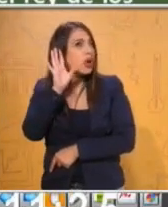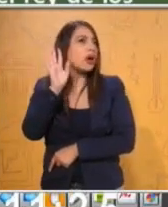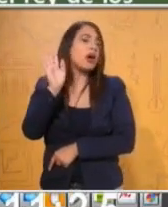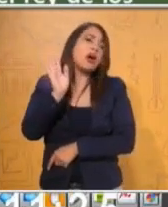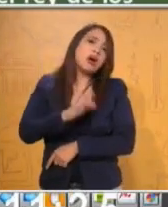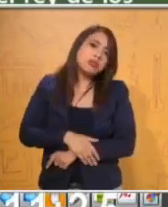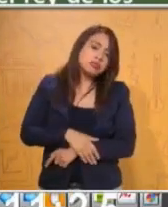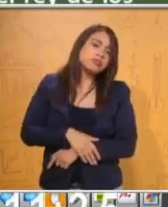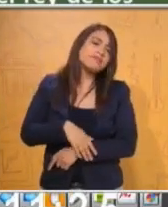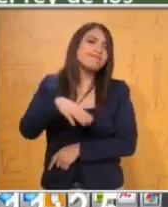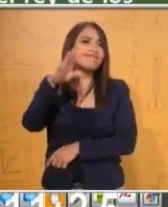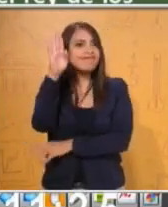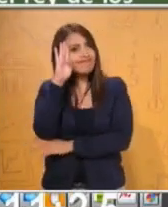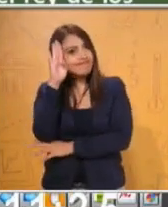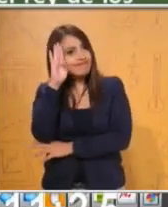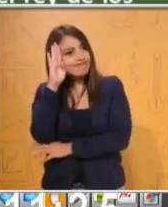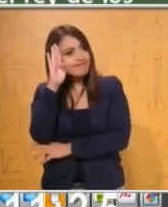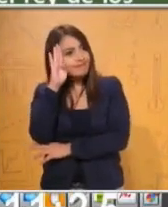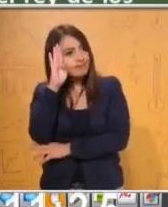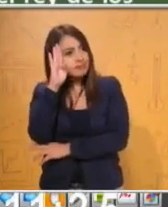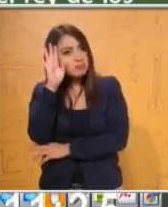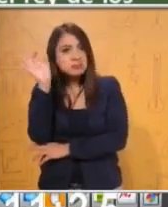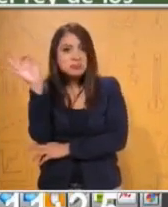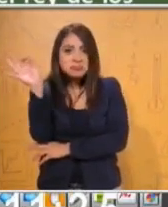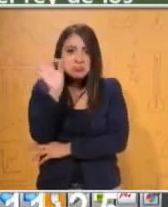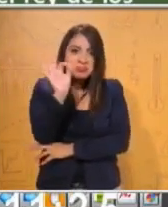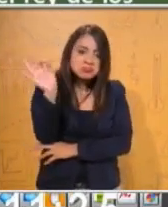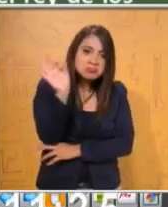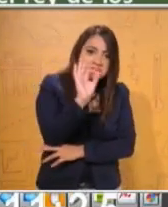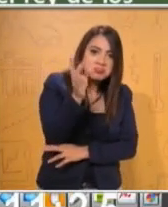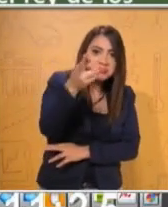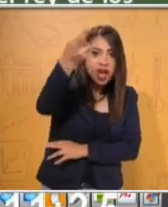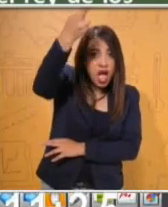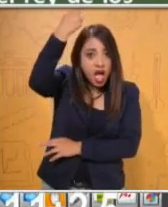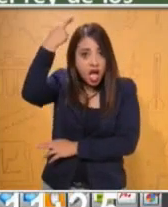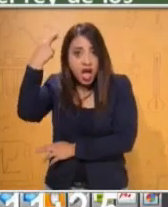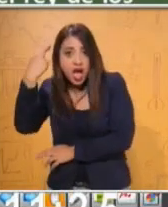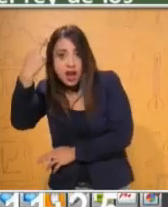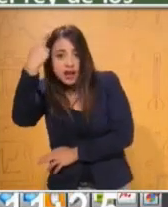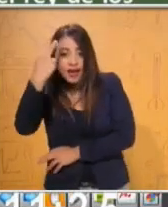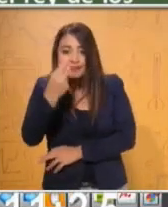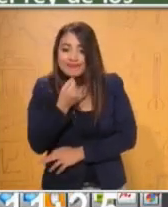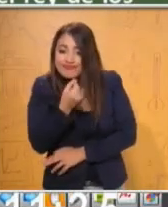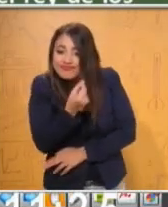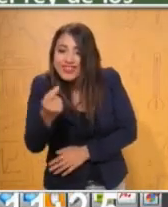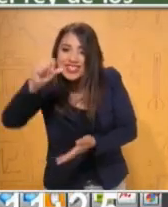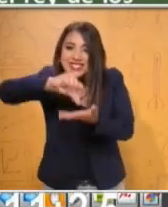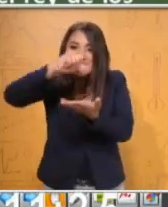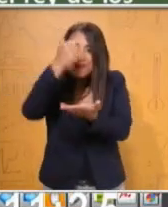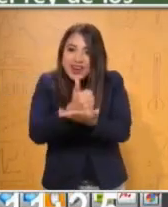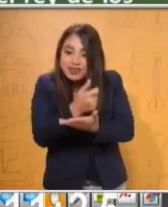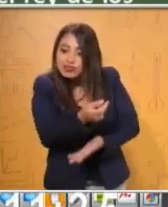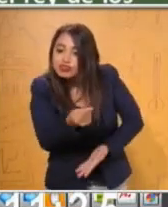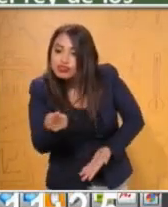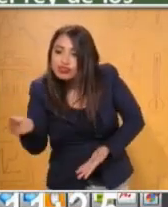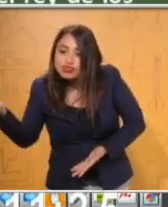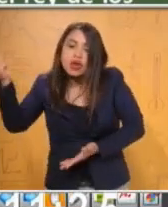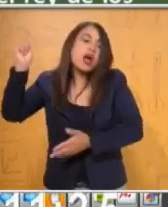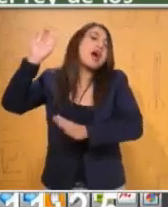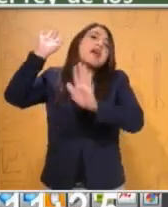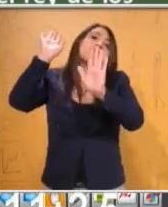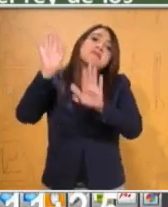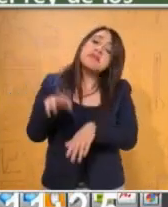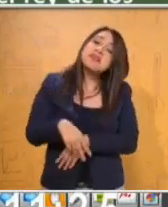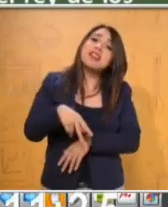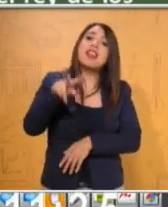que pensó que tenía que ser el rey de los elfos que pasaba por allí. En realidad, era solo un jilguerito